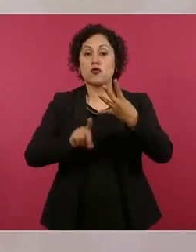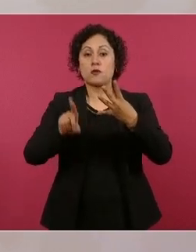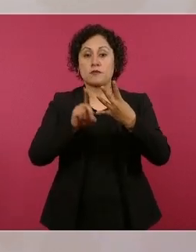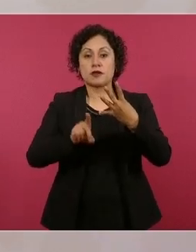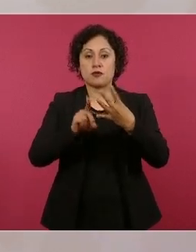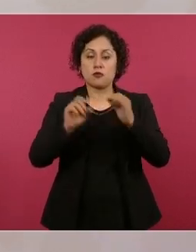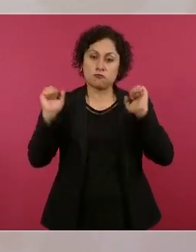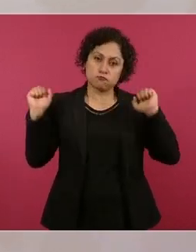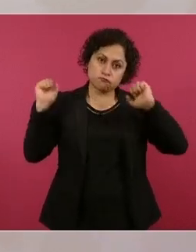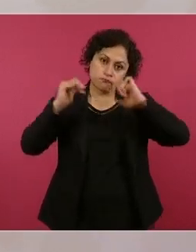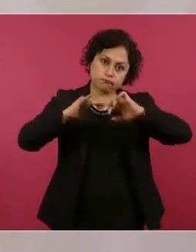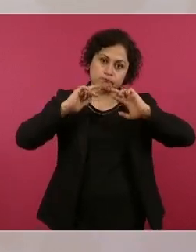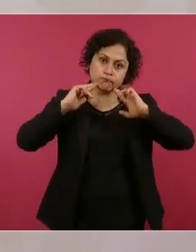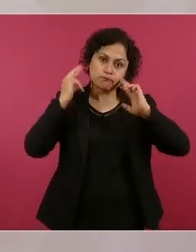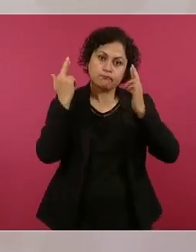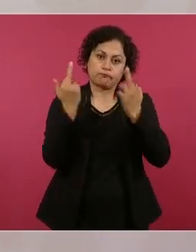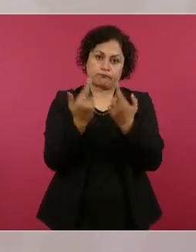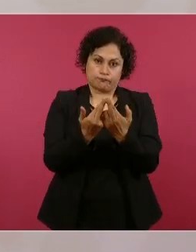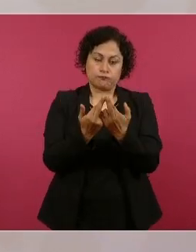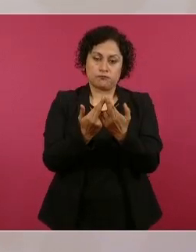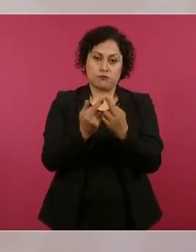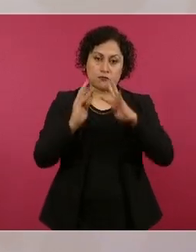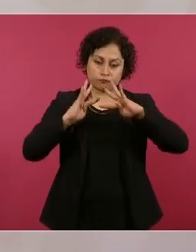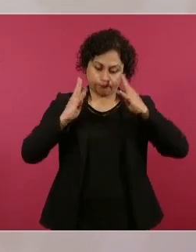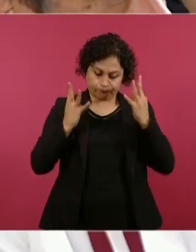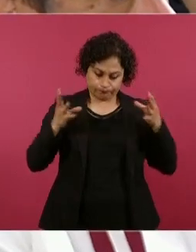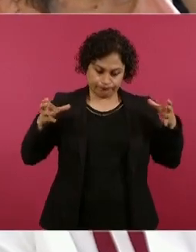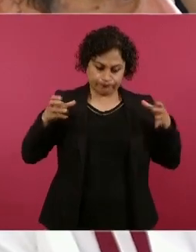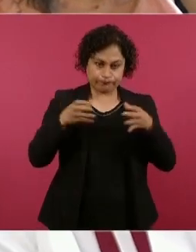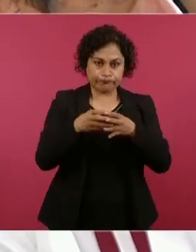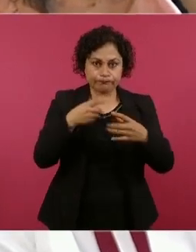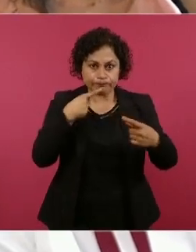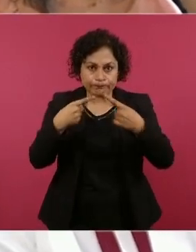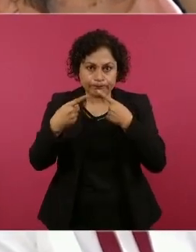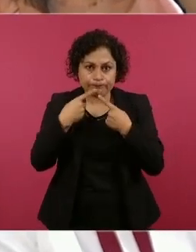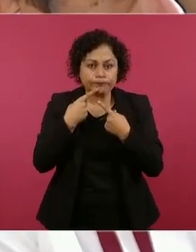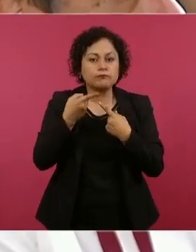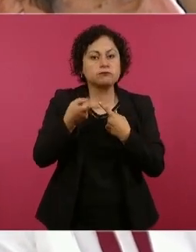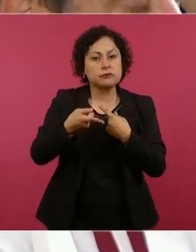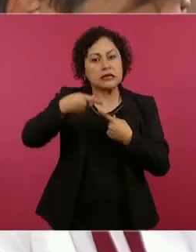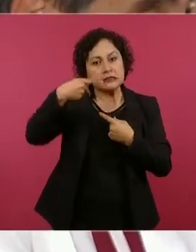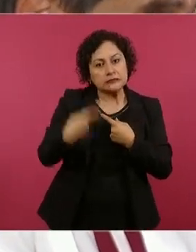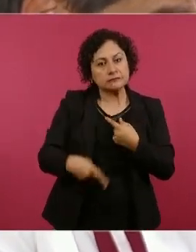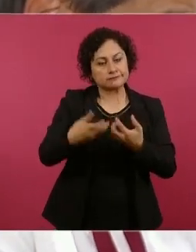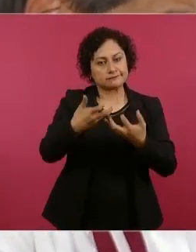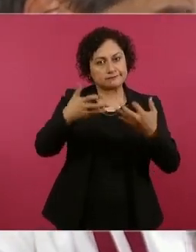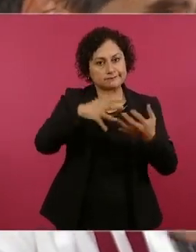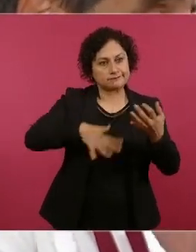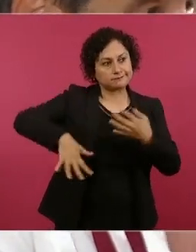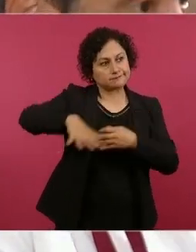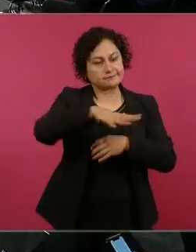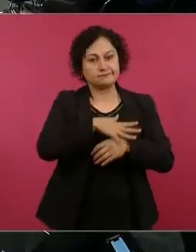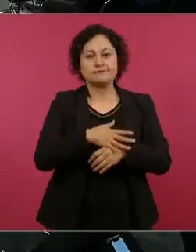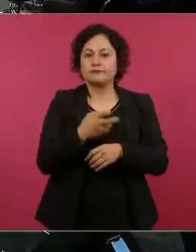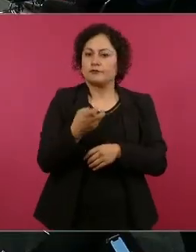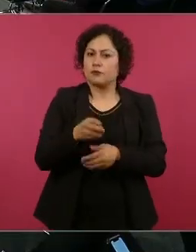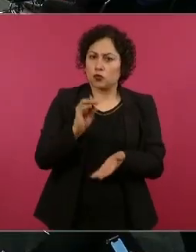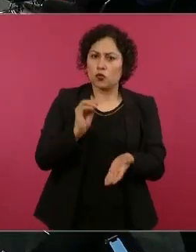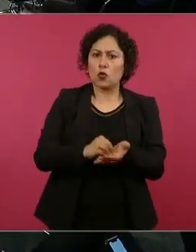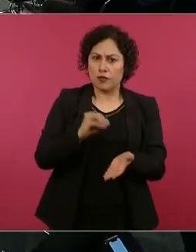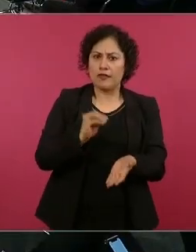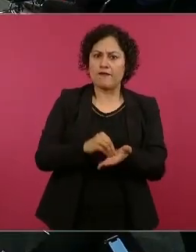ejidal, se mantiene la propiedad social